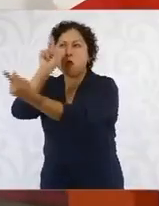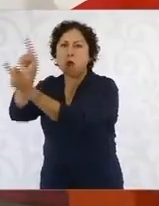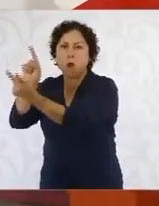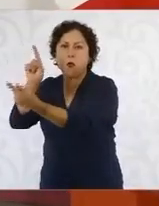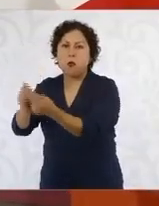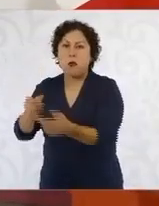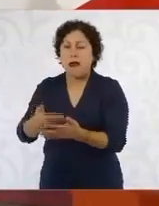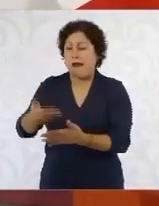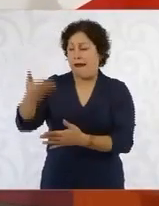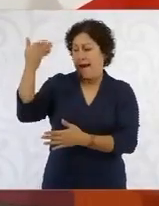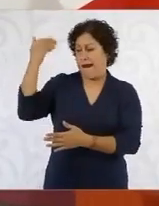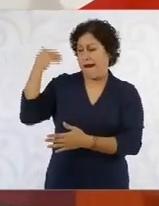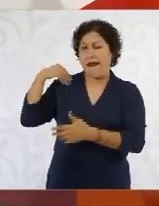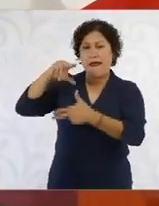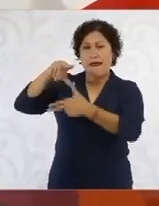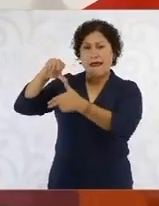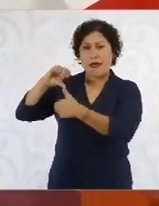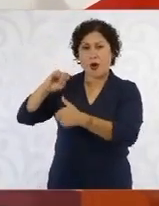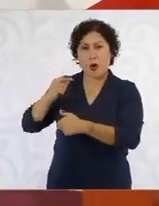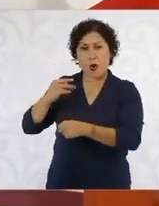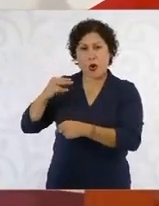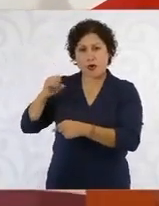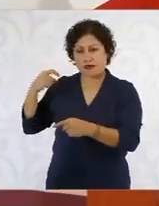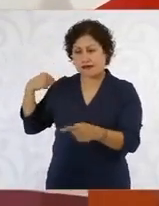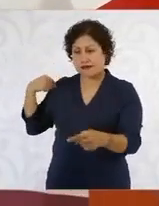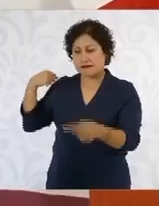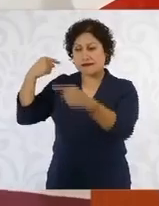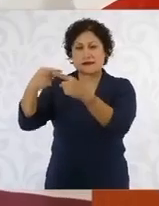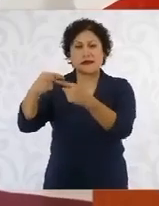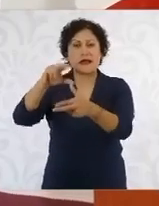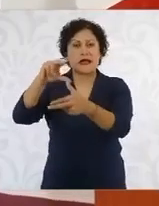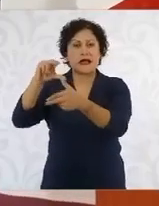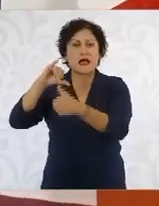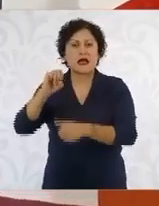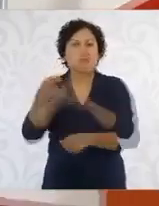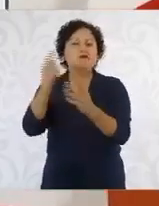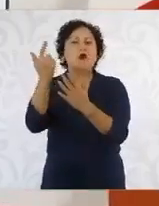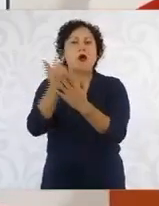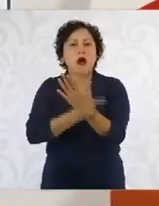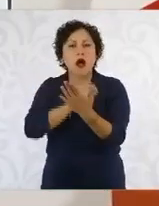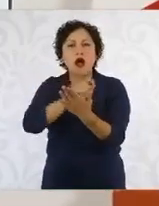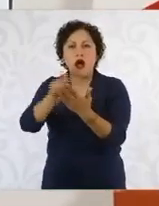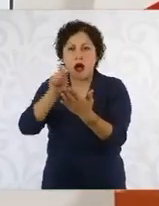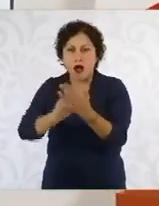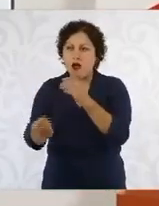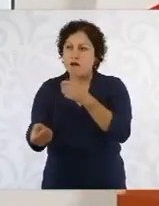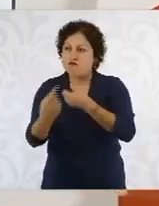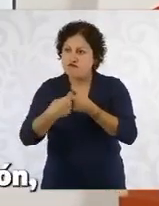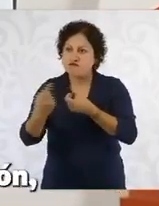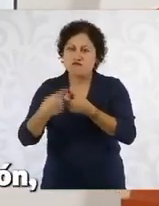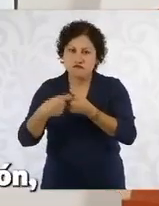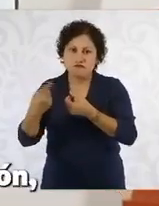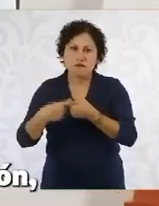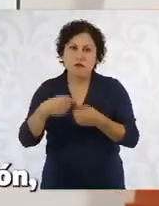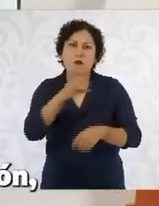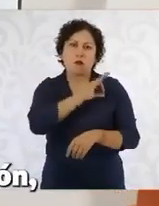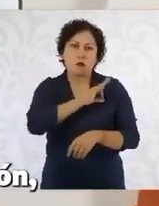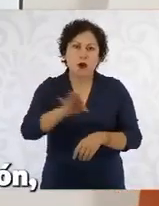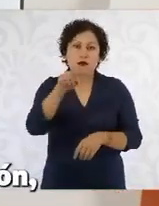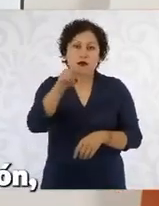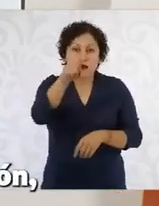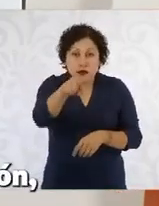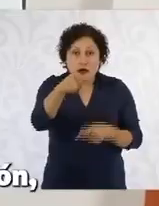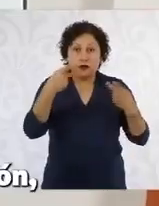aquellos, aquellas que no hayan recibido su apoyo y que quieran que haya una visita de un servidor o